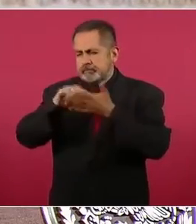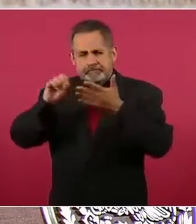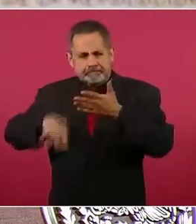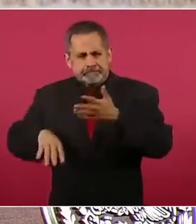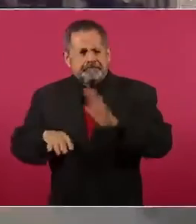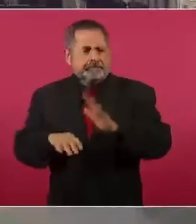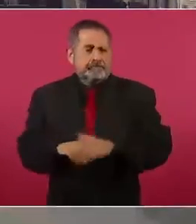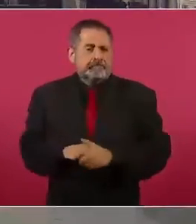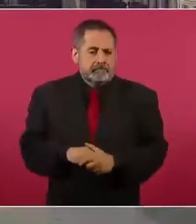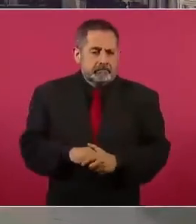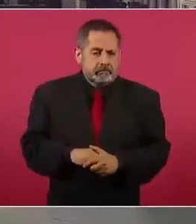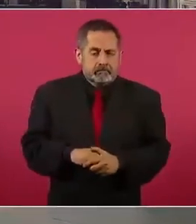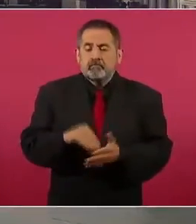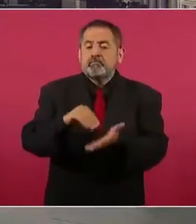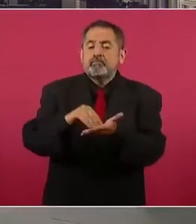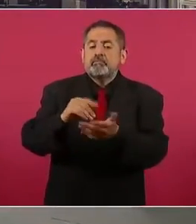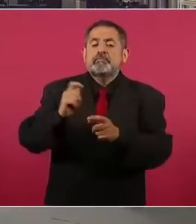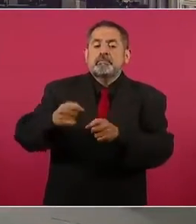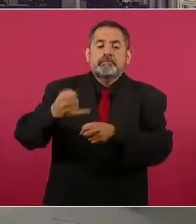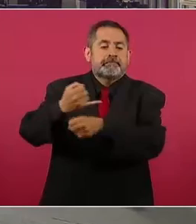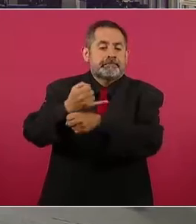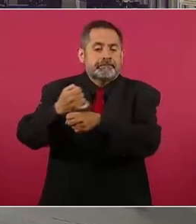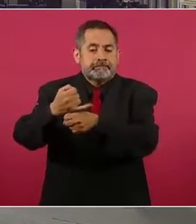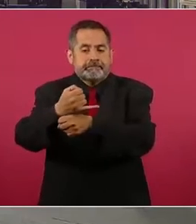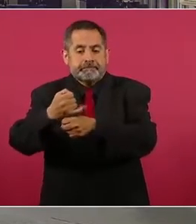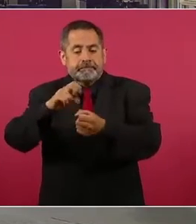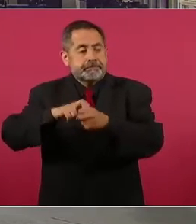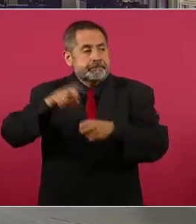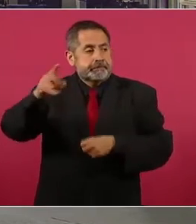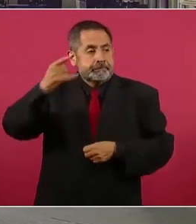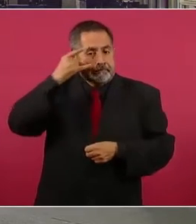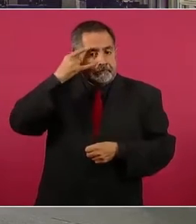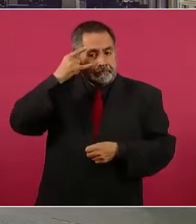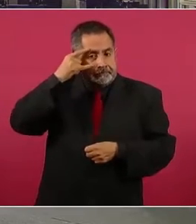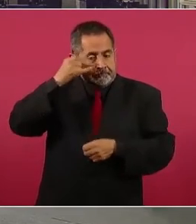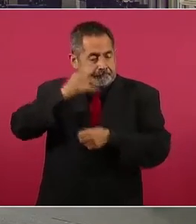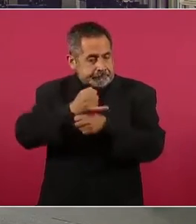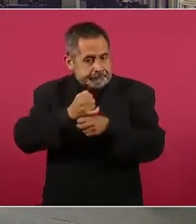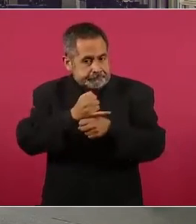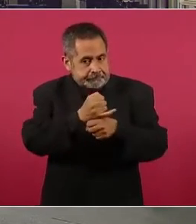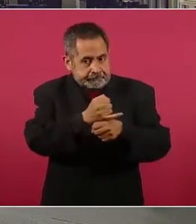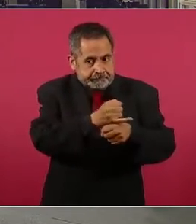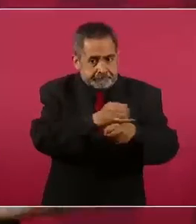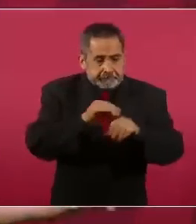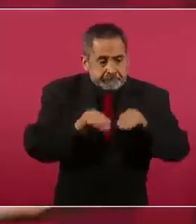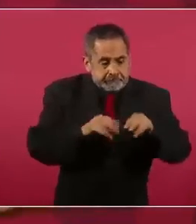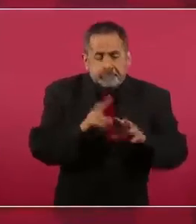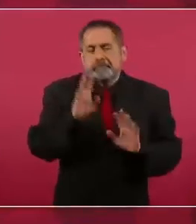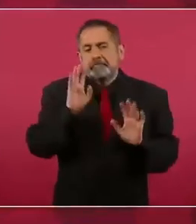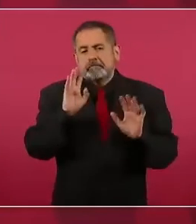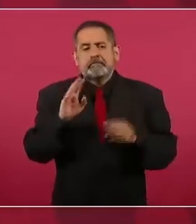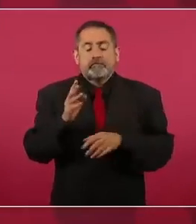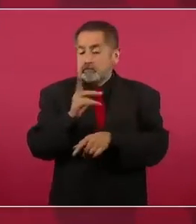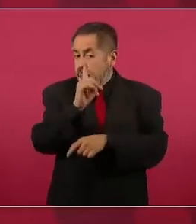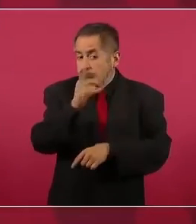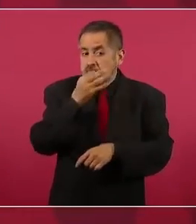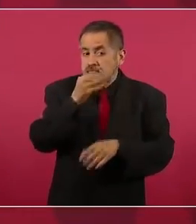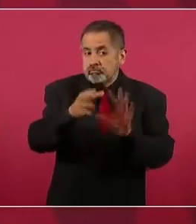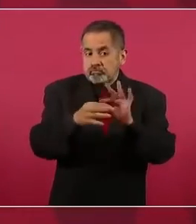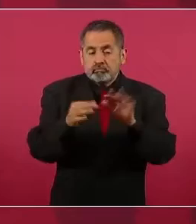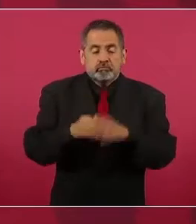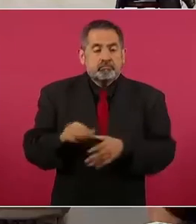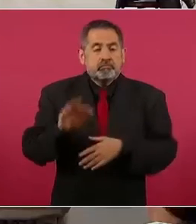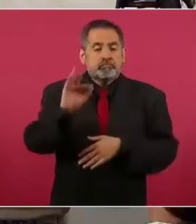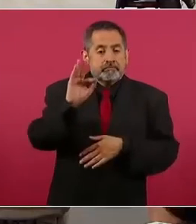es lo que hay? Es una investigación en Campeche, lo que sí les puedo decir, de la